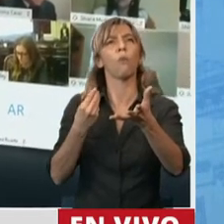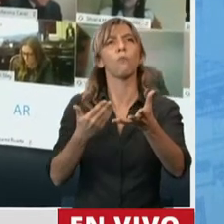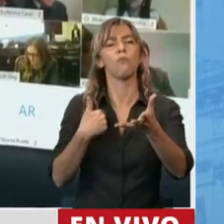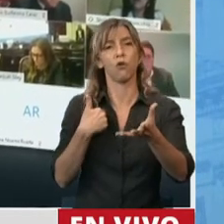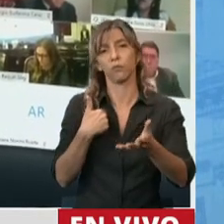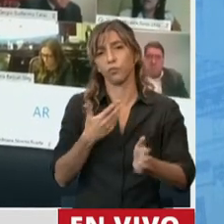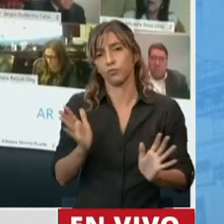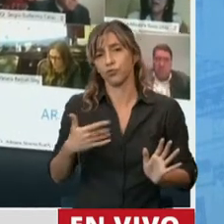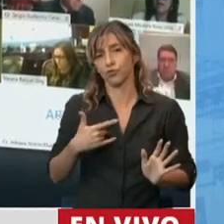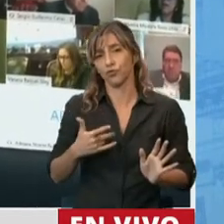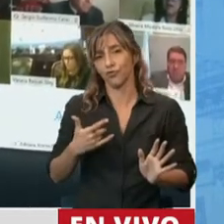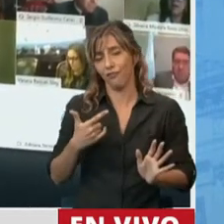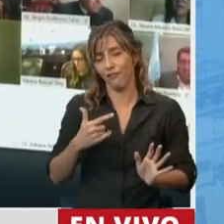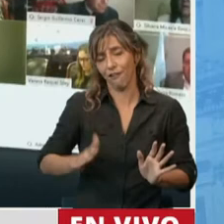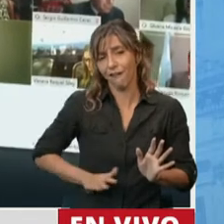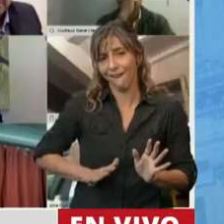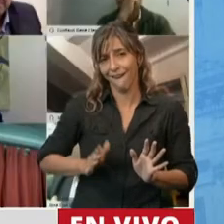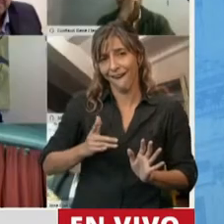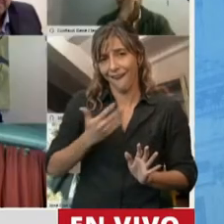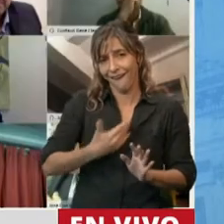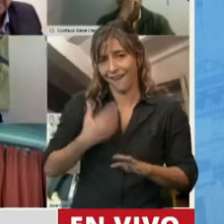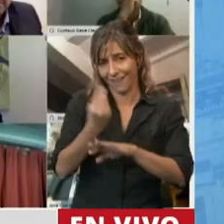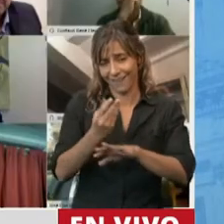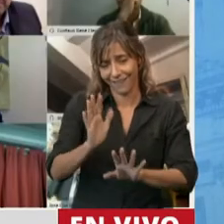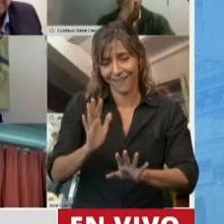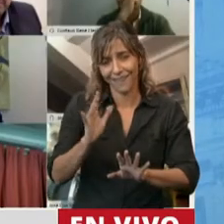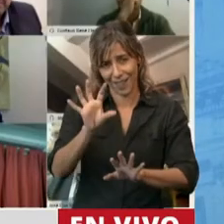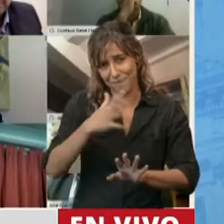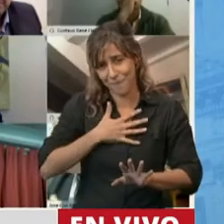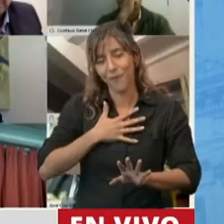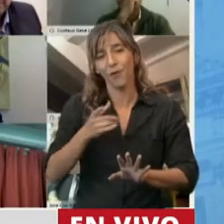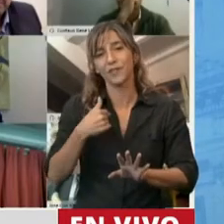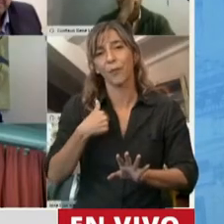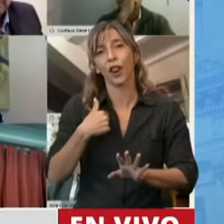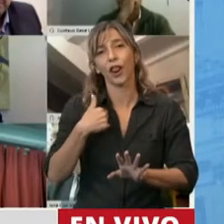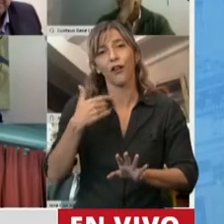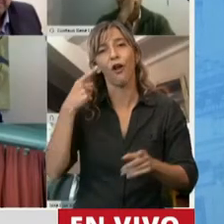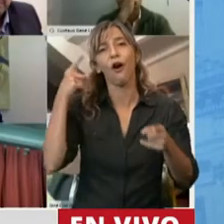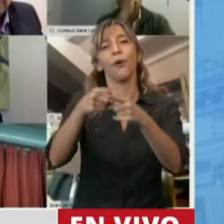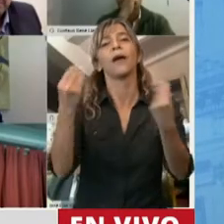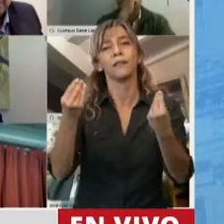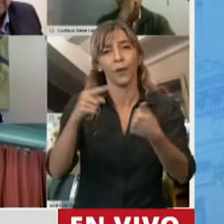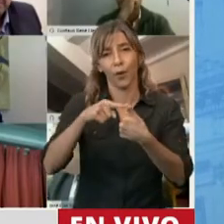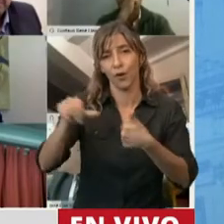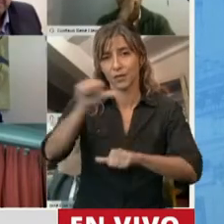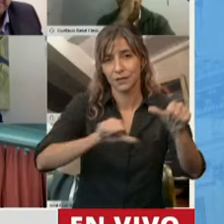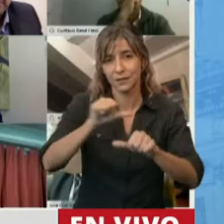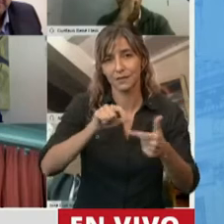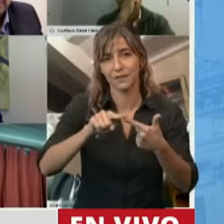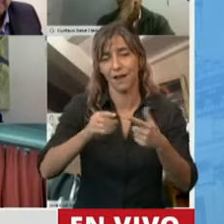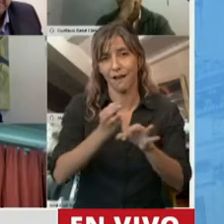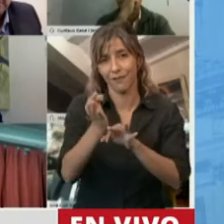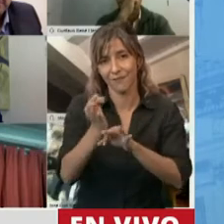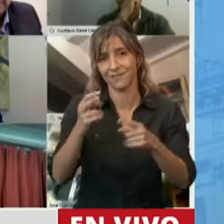tengo interés de gobernar en algún momento, tenga educación, ciencia y tecnología. Realmente, si queremos